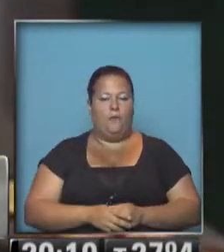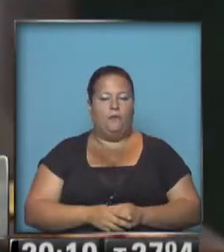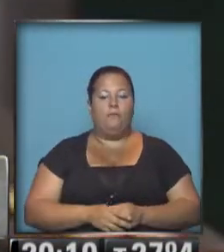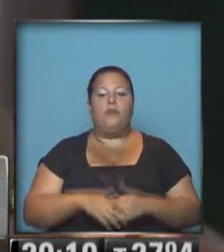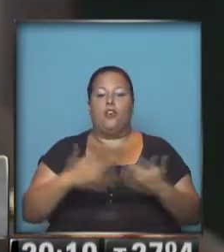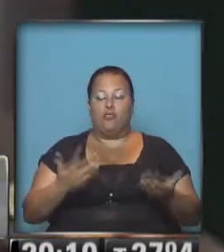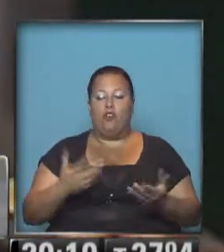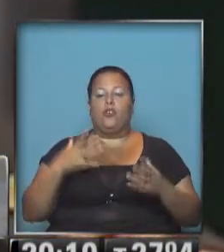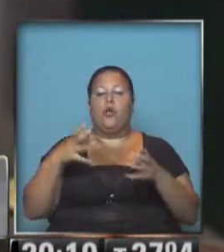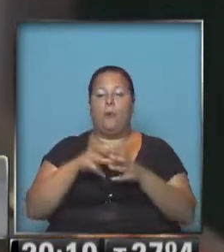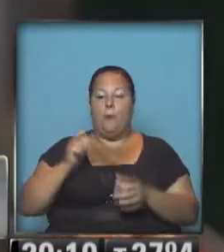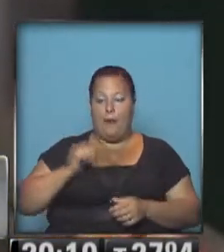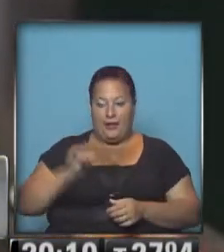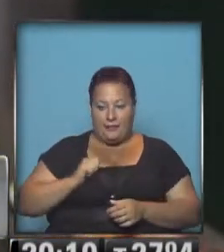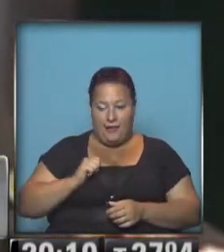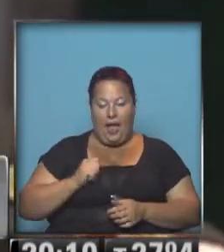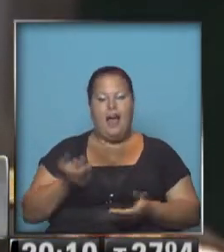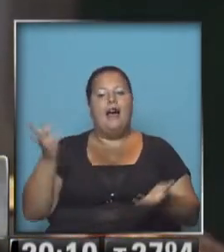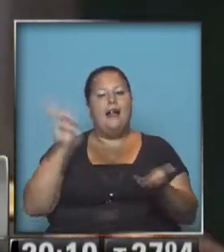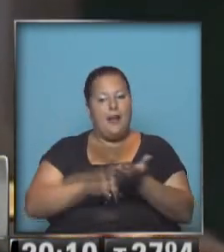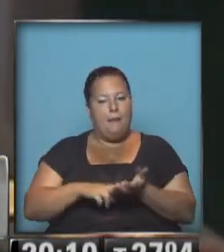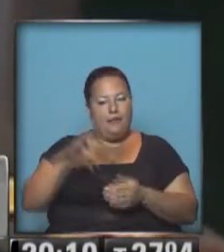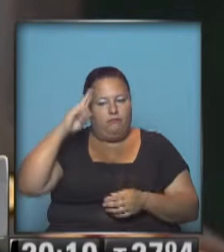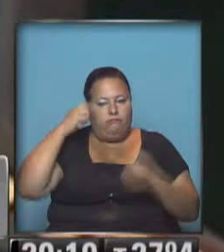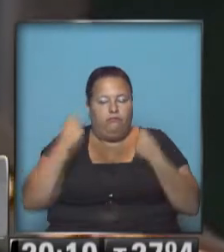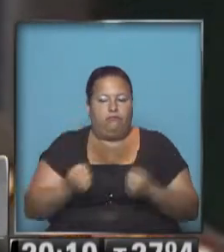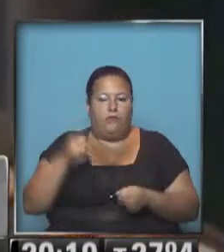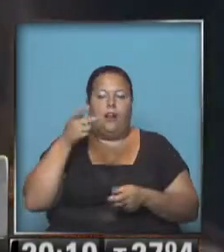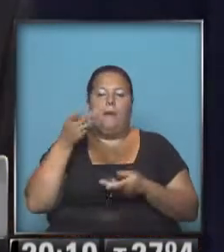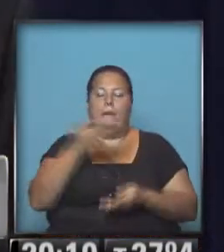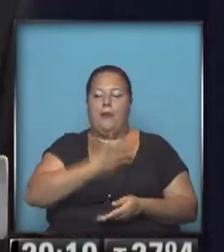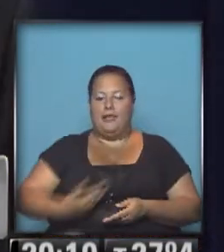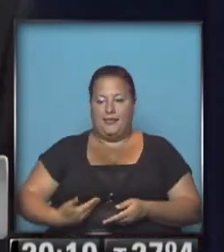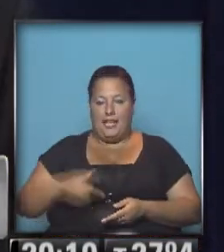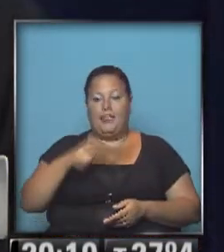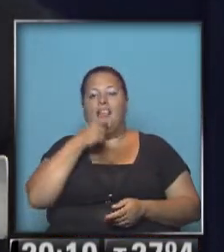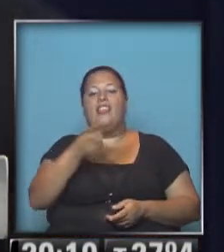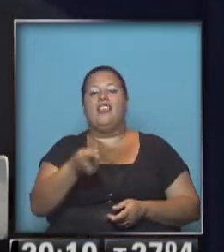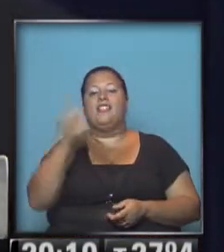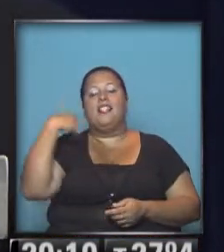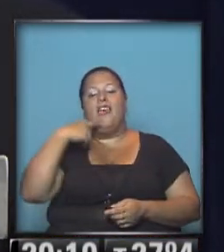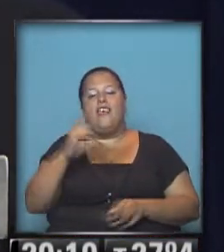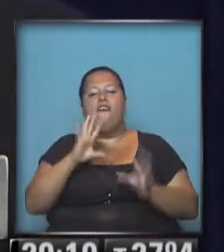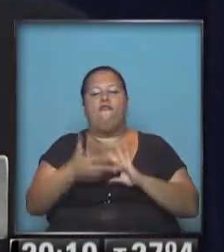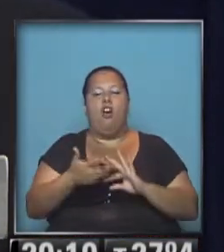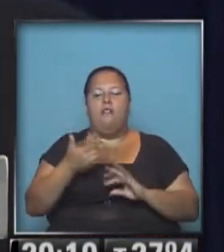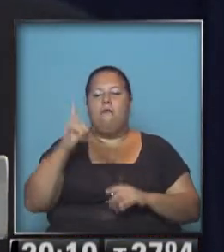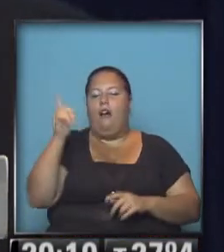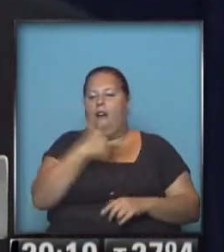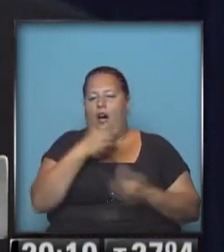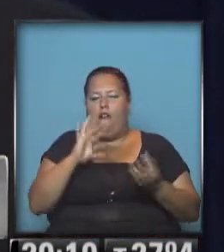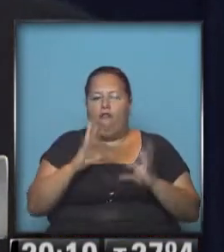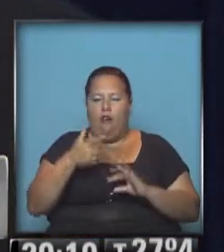Es así que las Fuerzas Armadas reiteraron su lealtad al gobierno de Maduro ante lo que calificaron como las desmesuradas